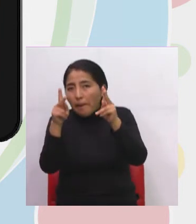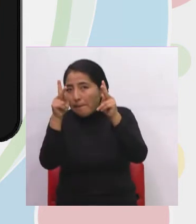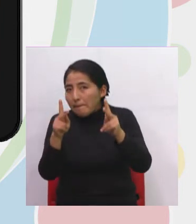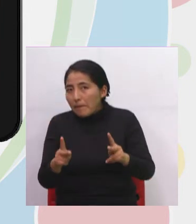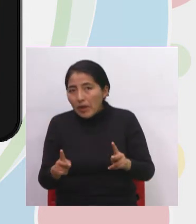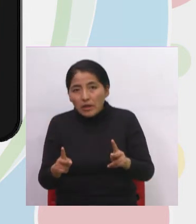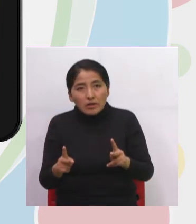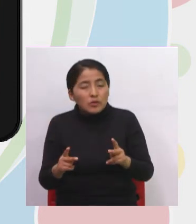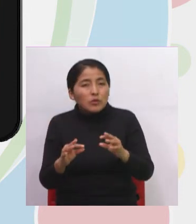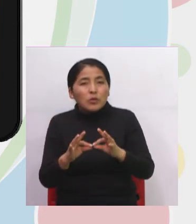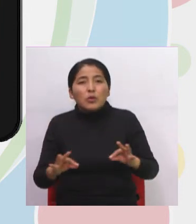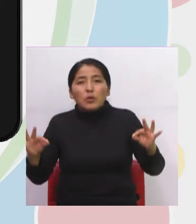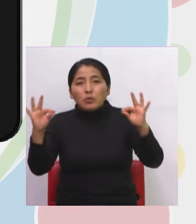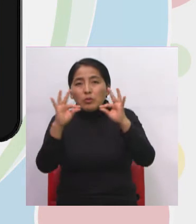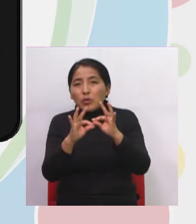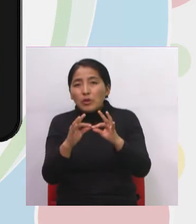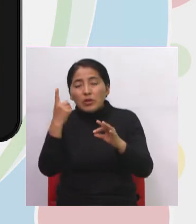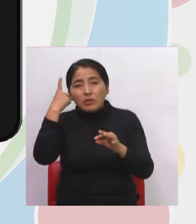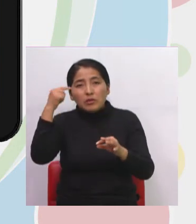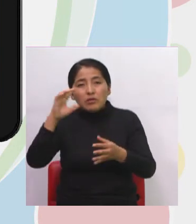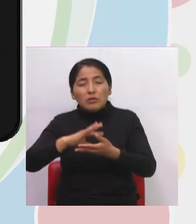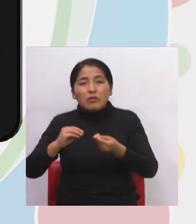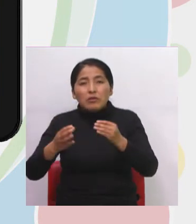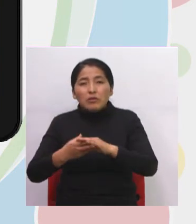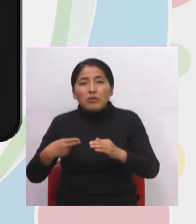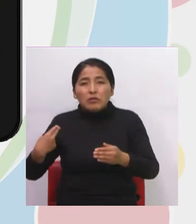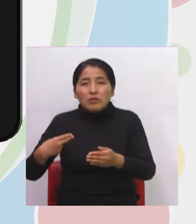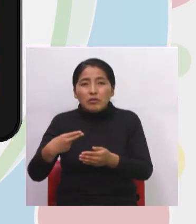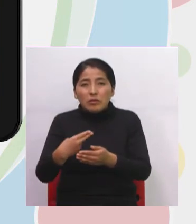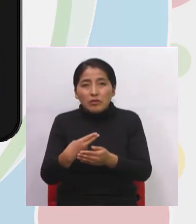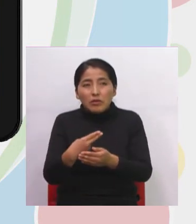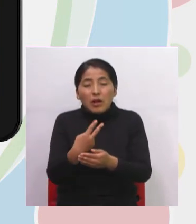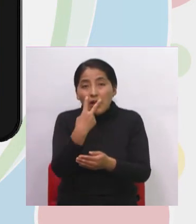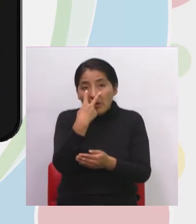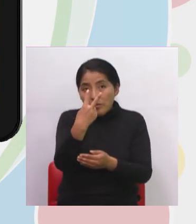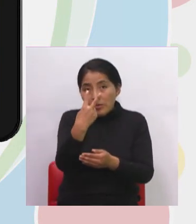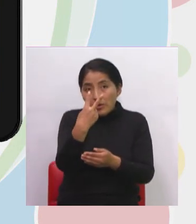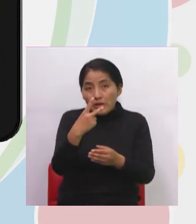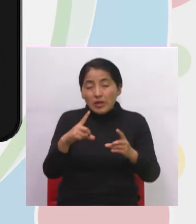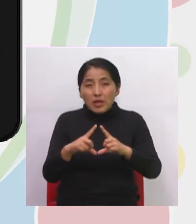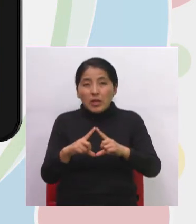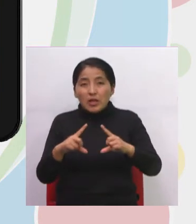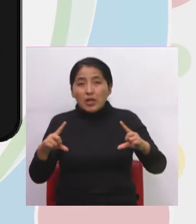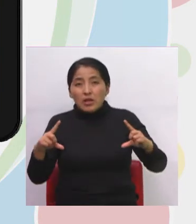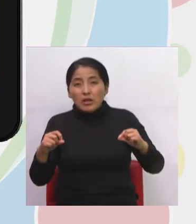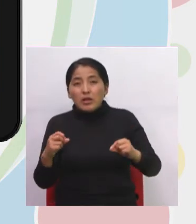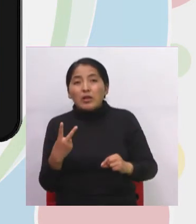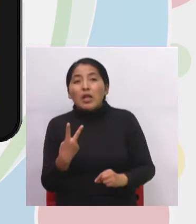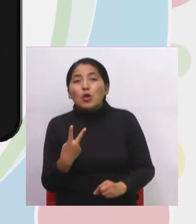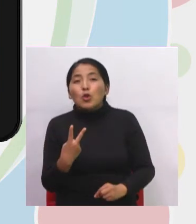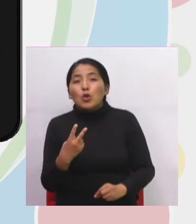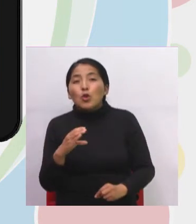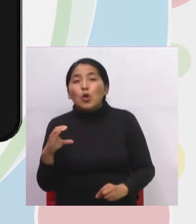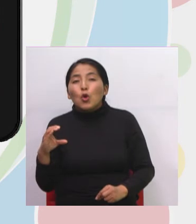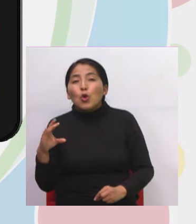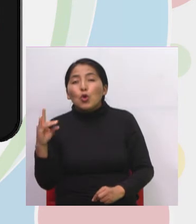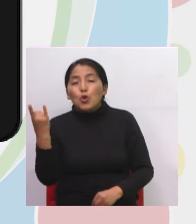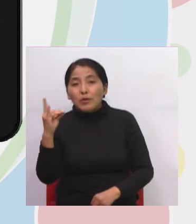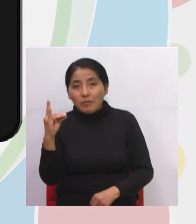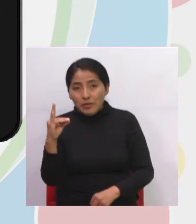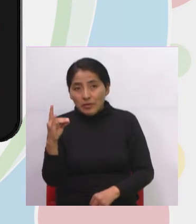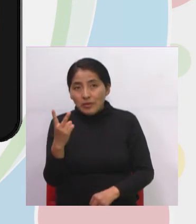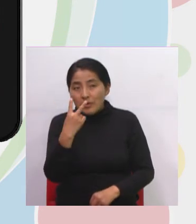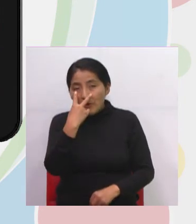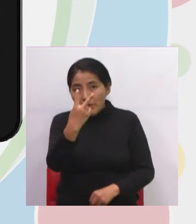importantes. Y en el billete de 200, por ejemplo, si nos fijamos, también están lo que son